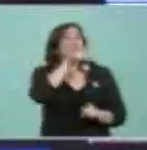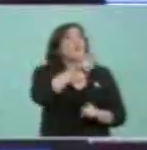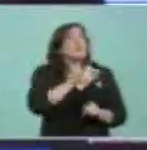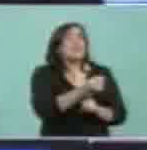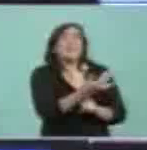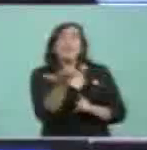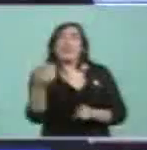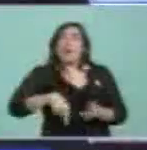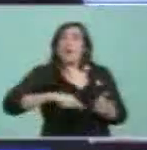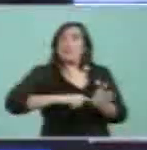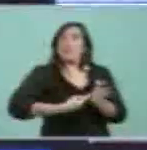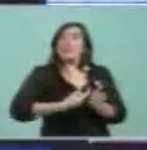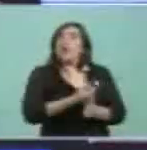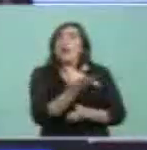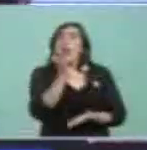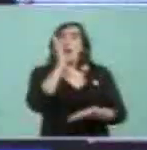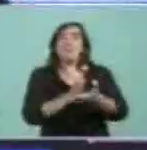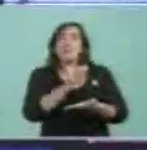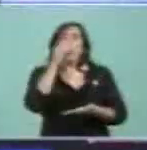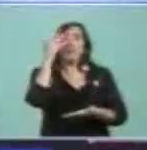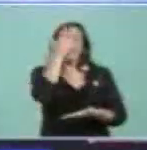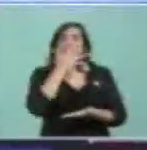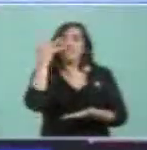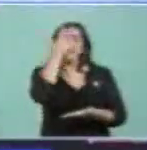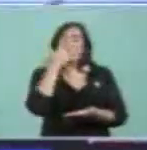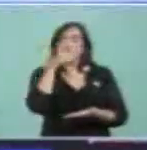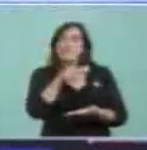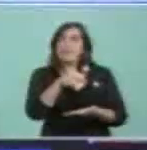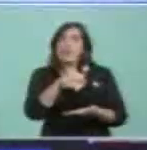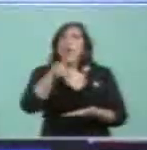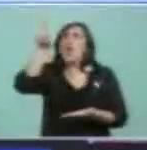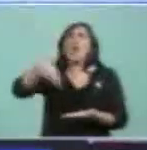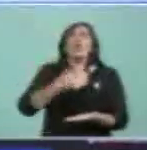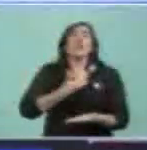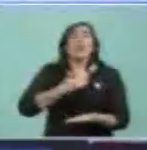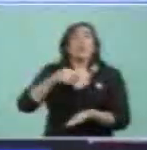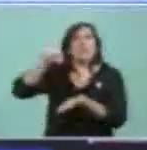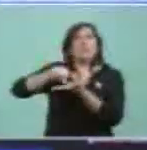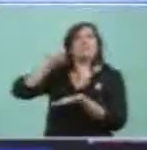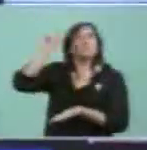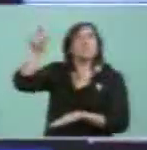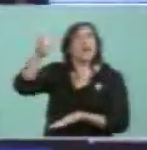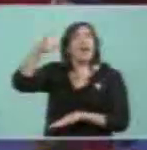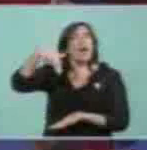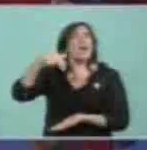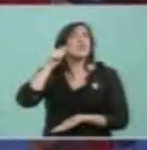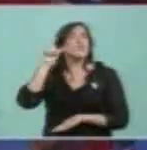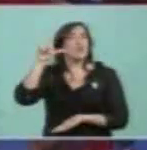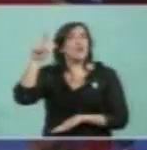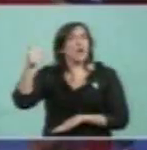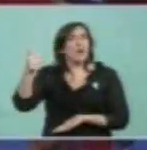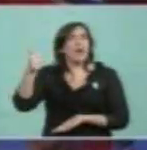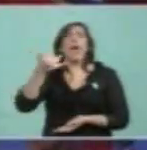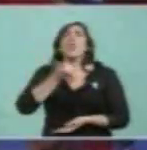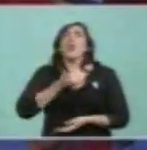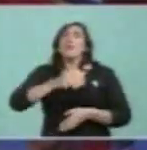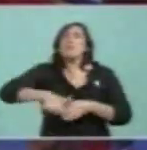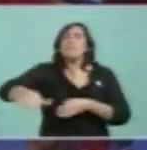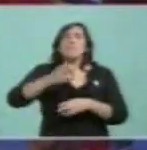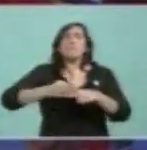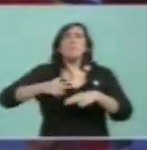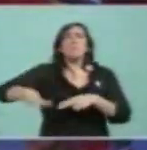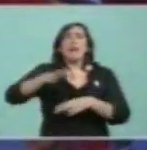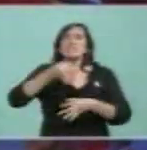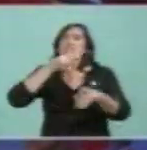negros. Y la mayoría de esos negros provenían de Angola, se vendían en la plaza de Montevideo,